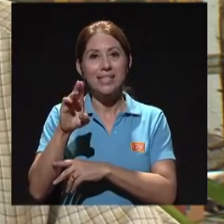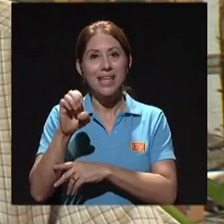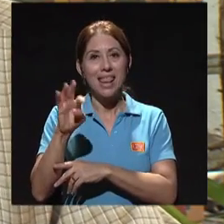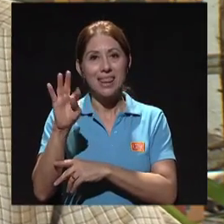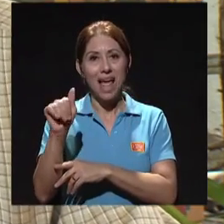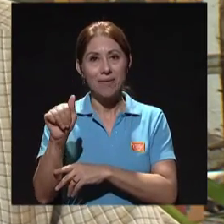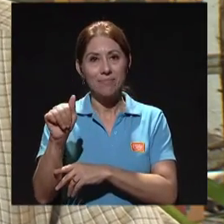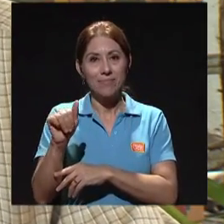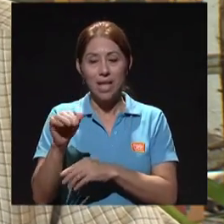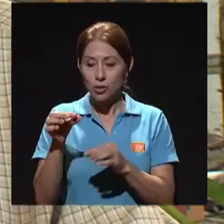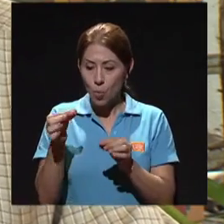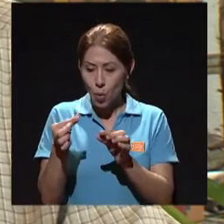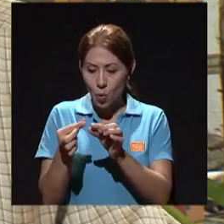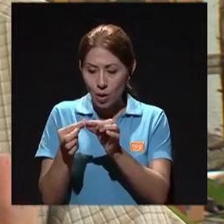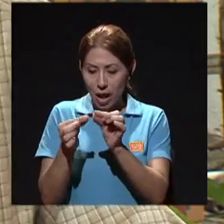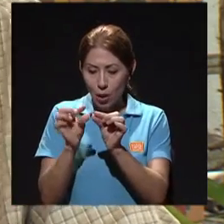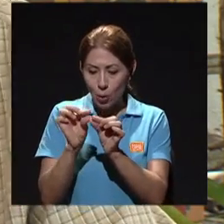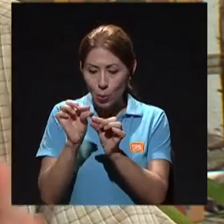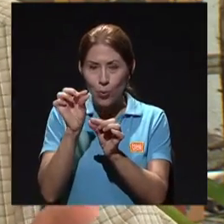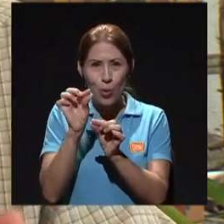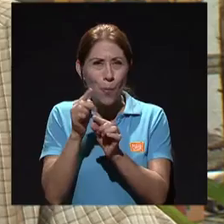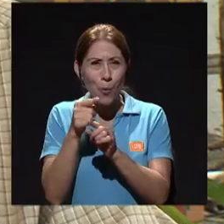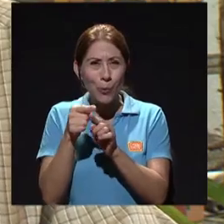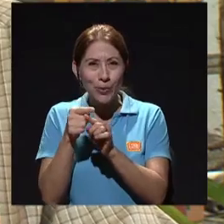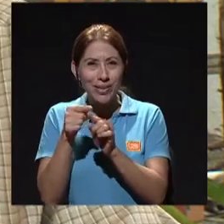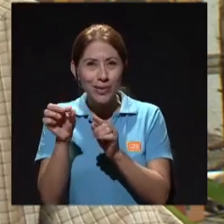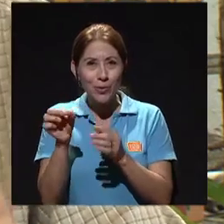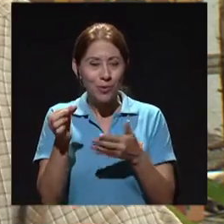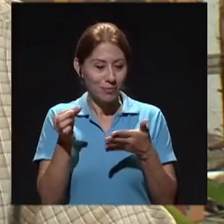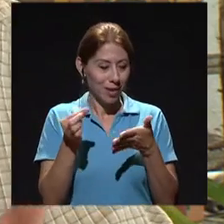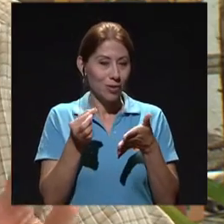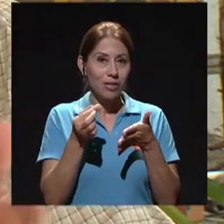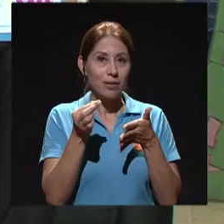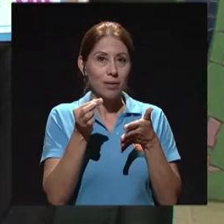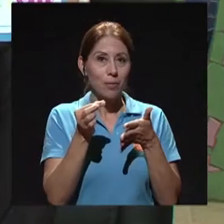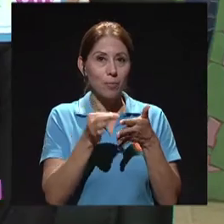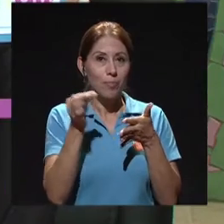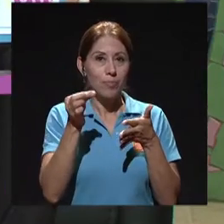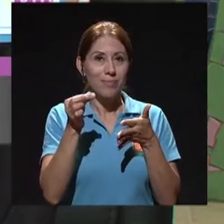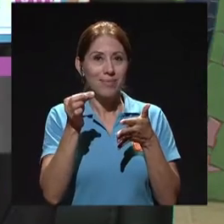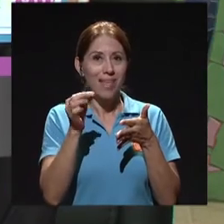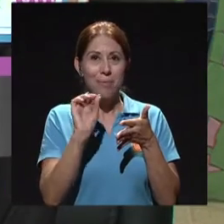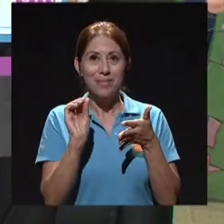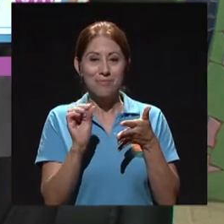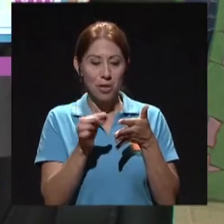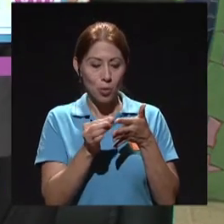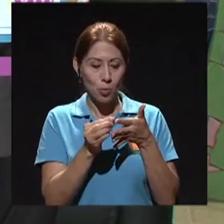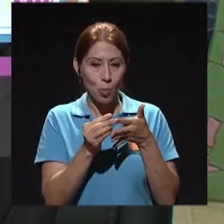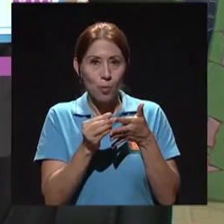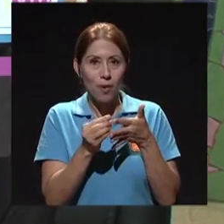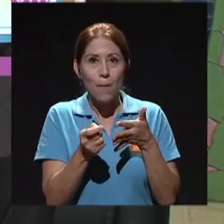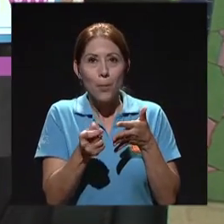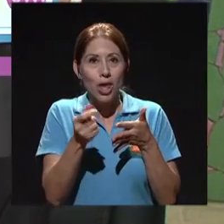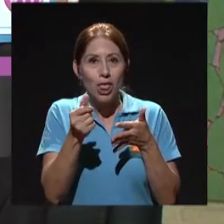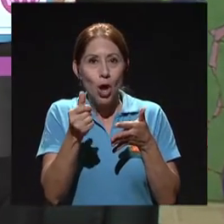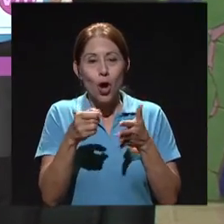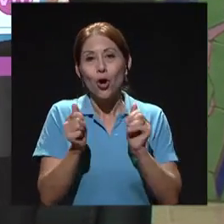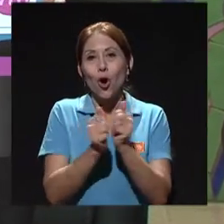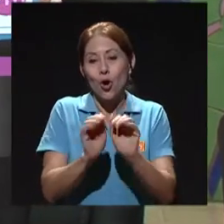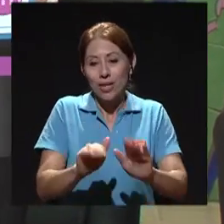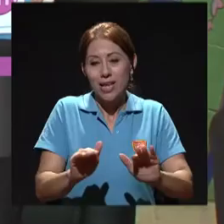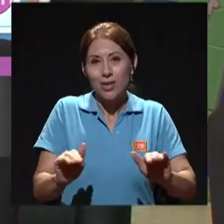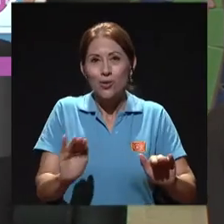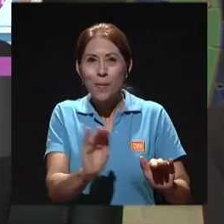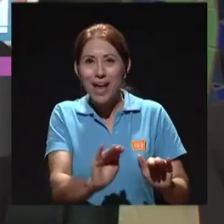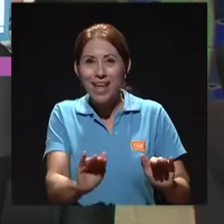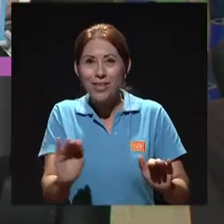dedo. Claro, ahí no se puede obtener mucha cantidad de sangre, pero, digamos, en niños pequeños, si eso es